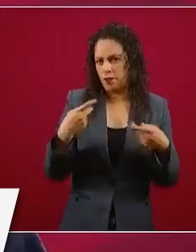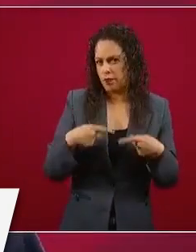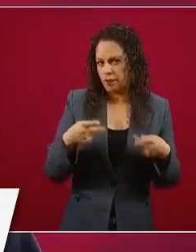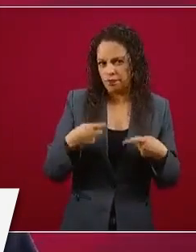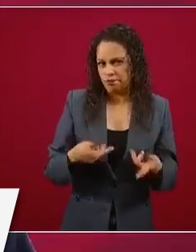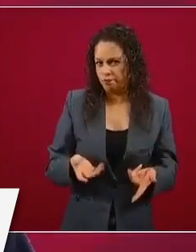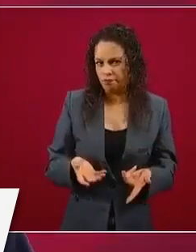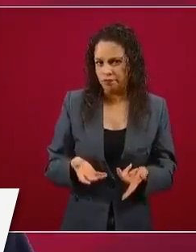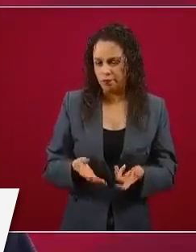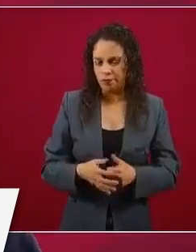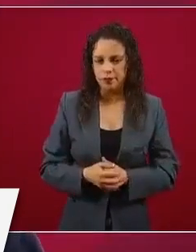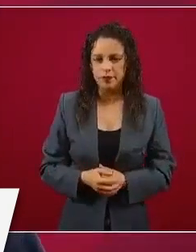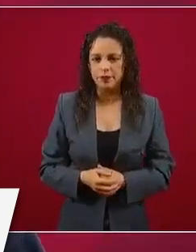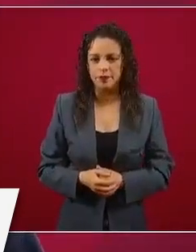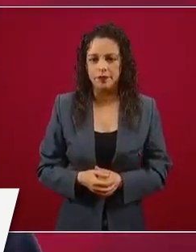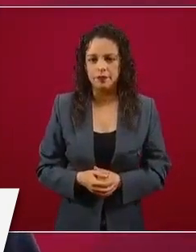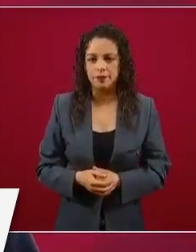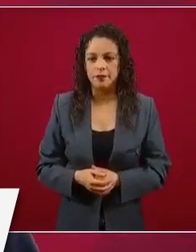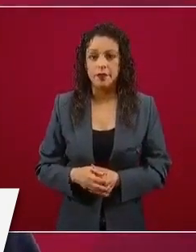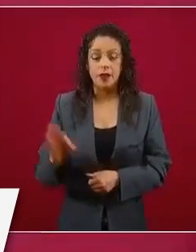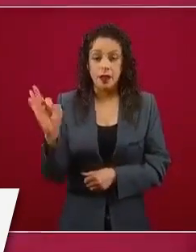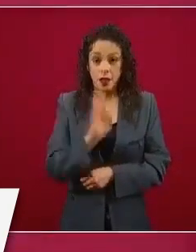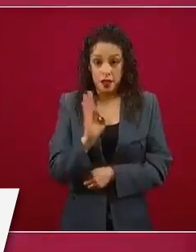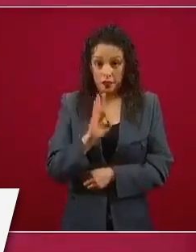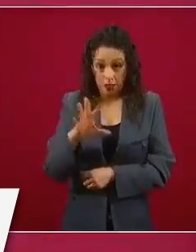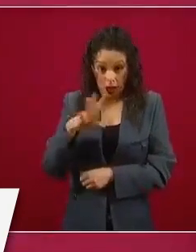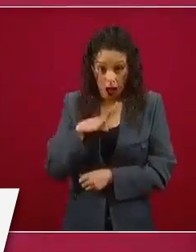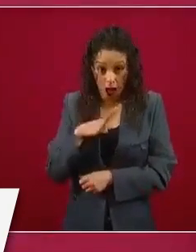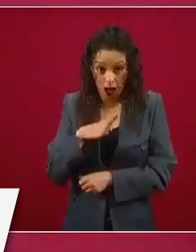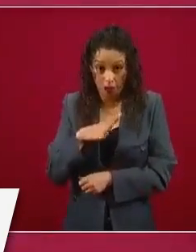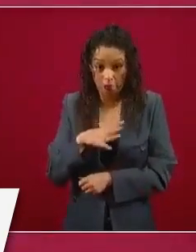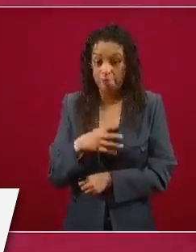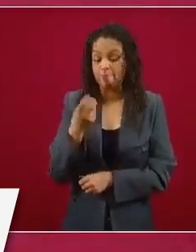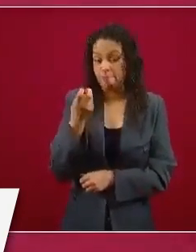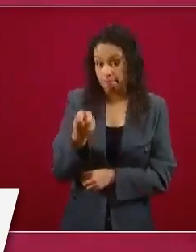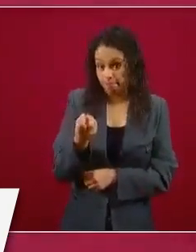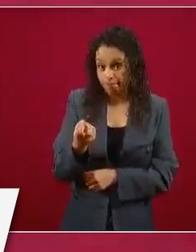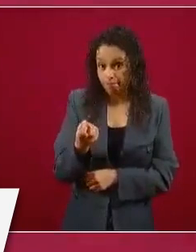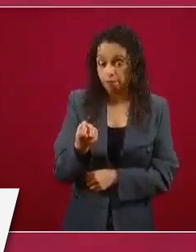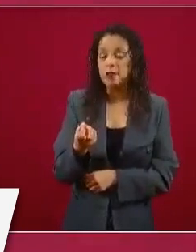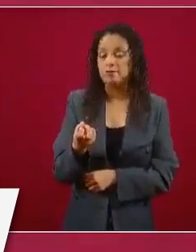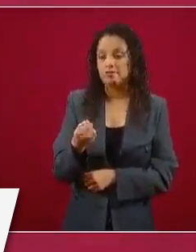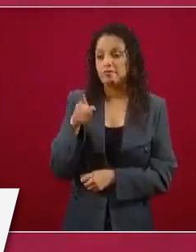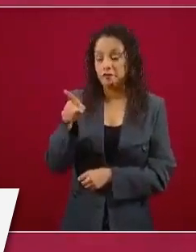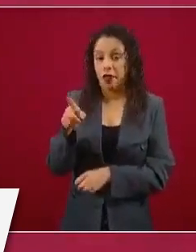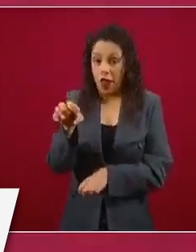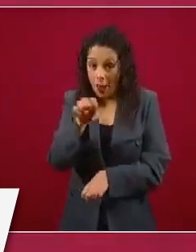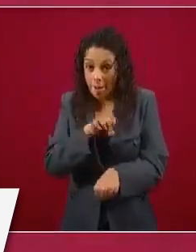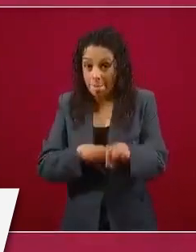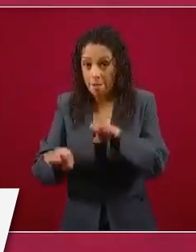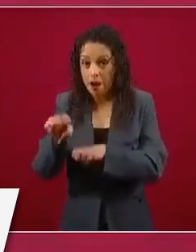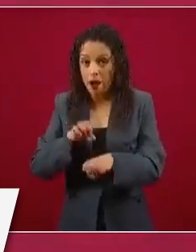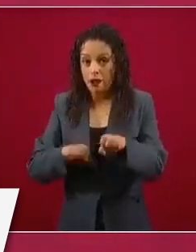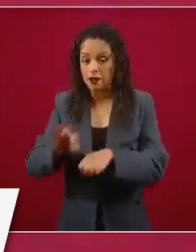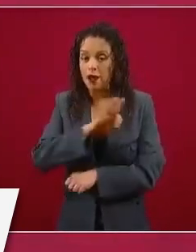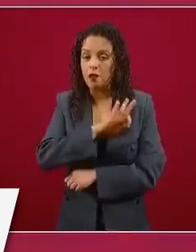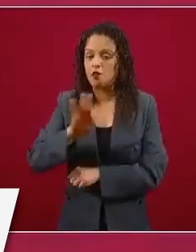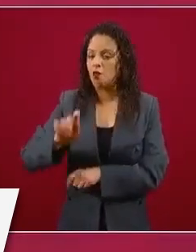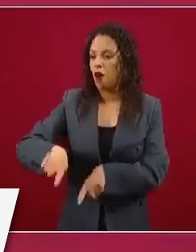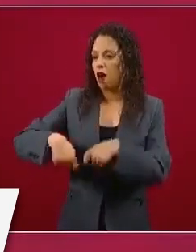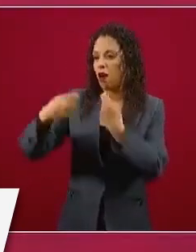eso llevaría a que la empresa sea sancionada.